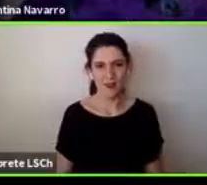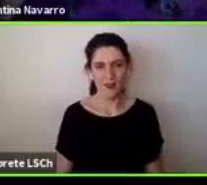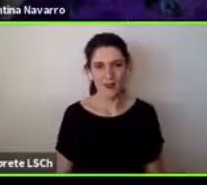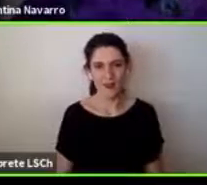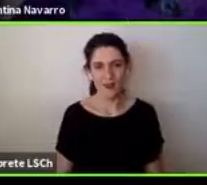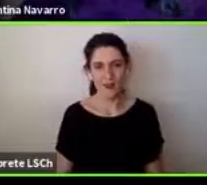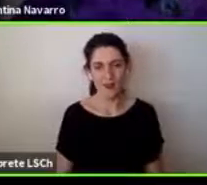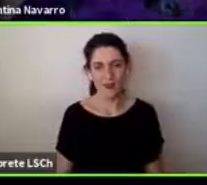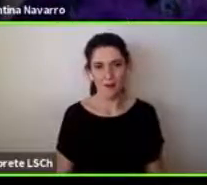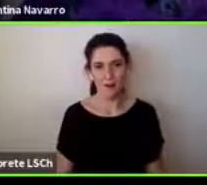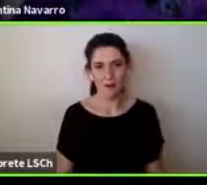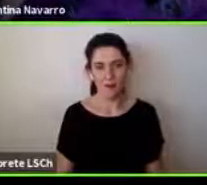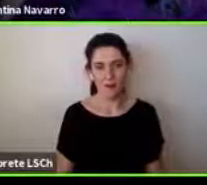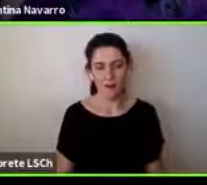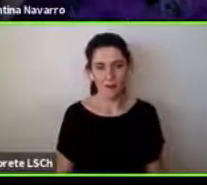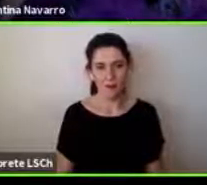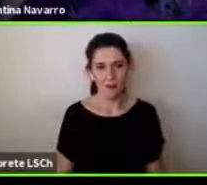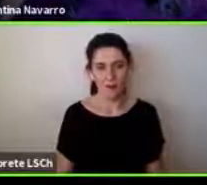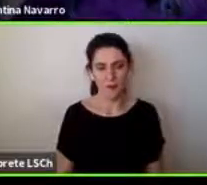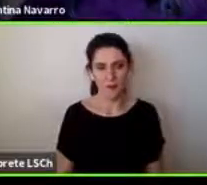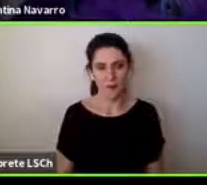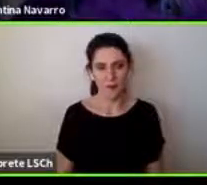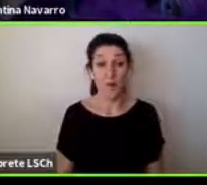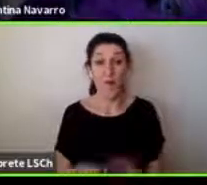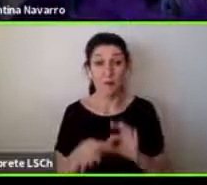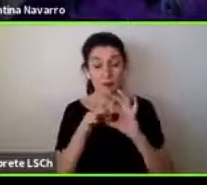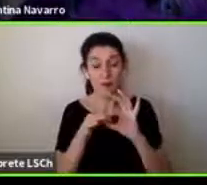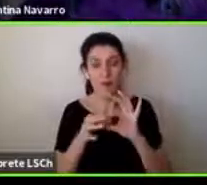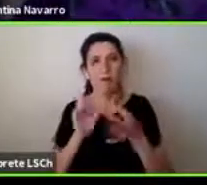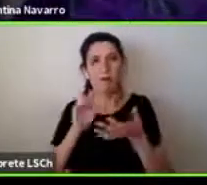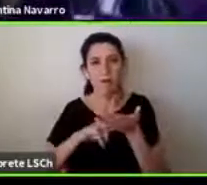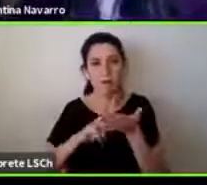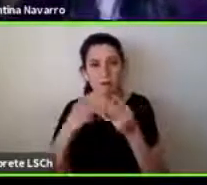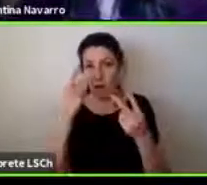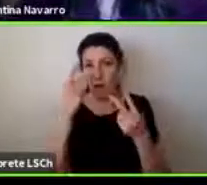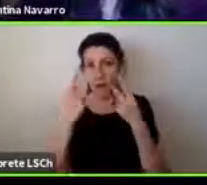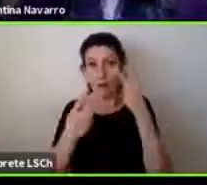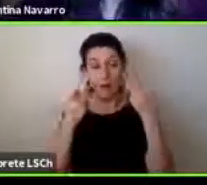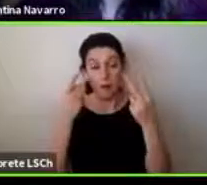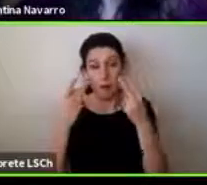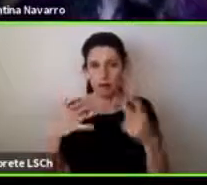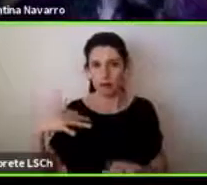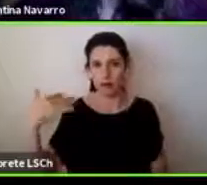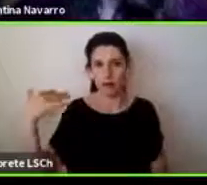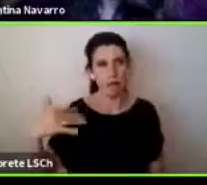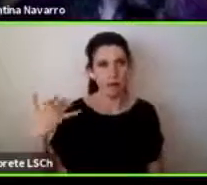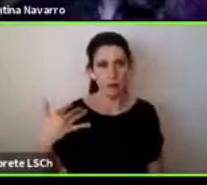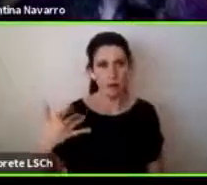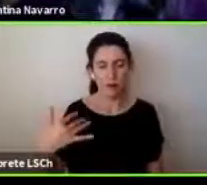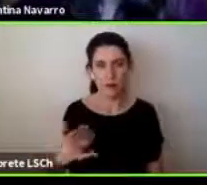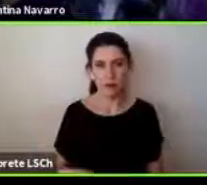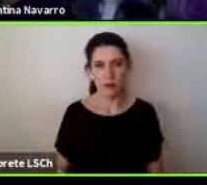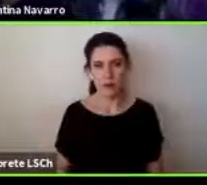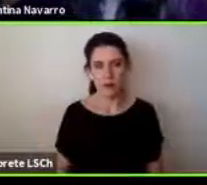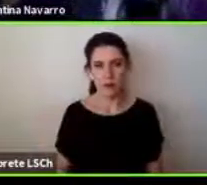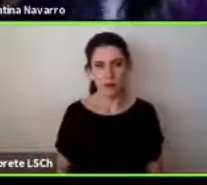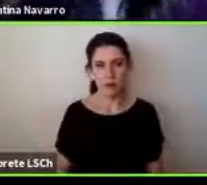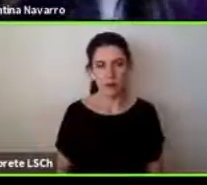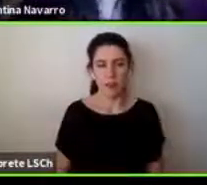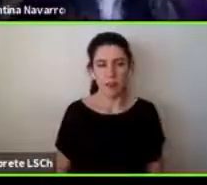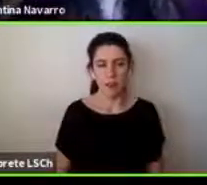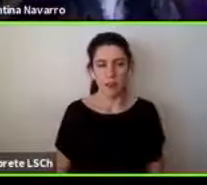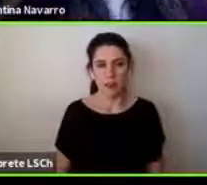muchas gracias la verdad es que la parte visual es fundamental yo creo en Neuromundos y